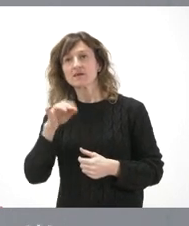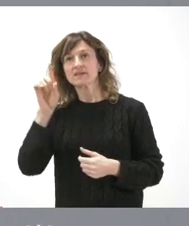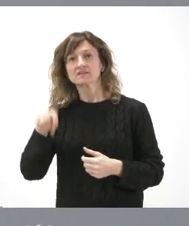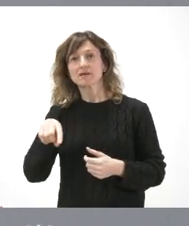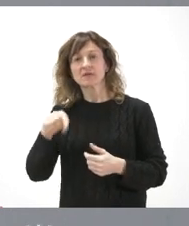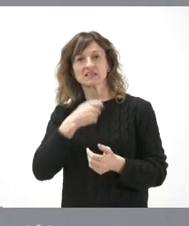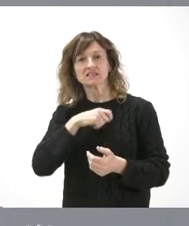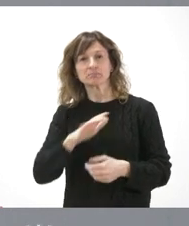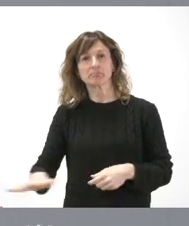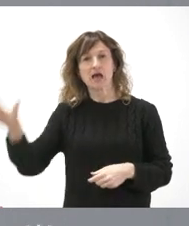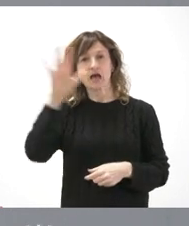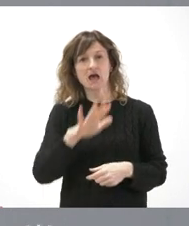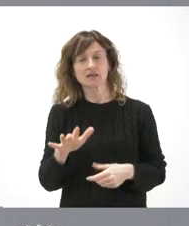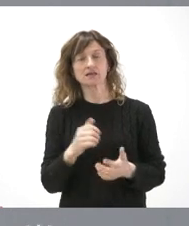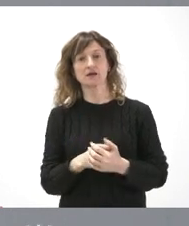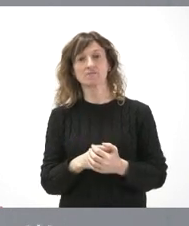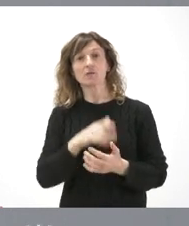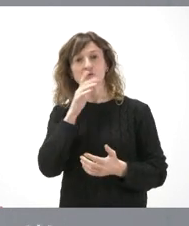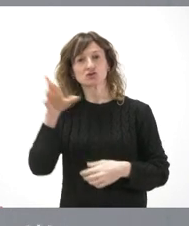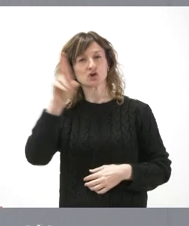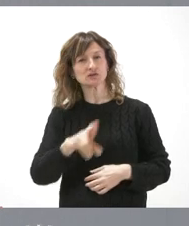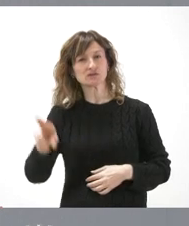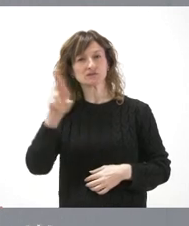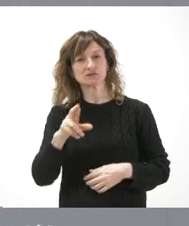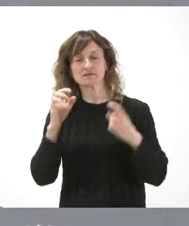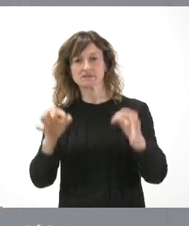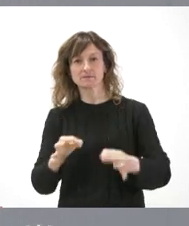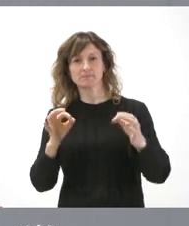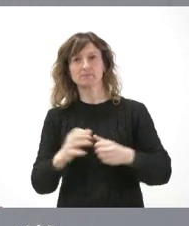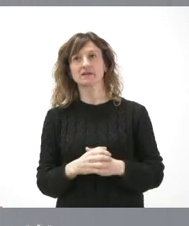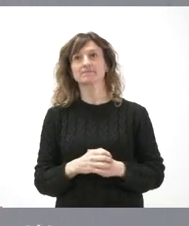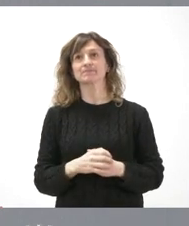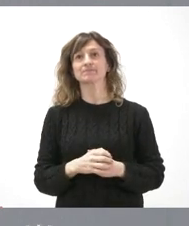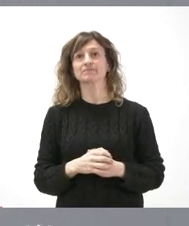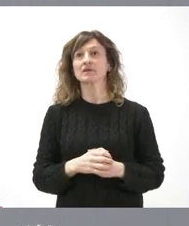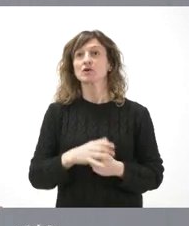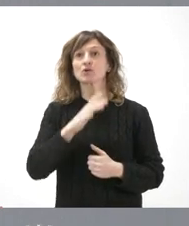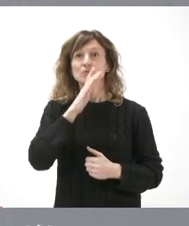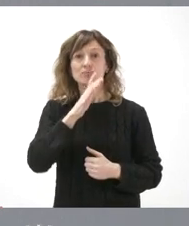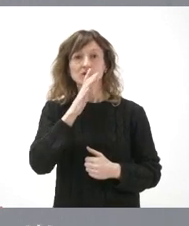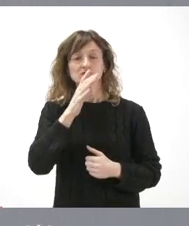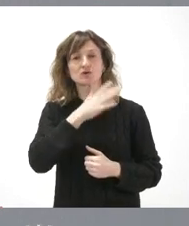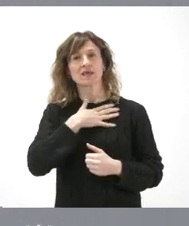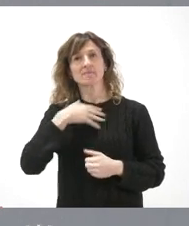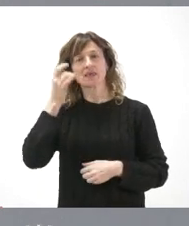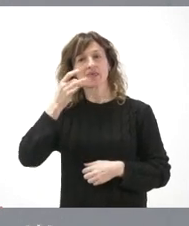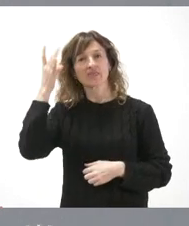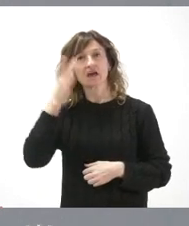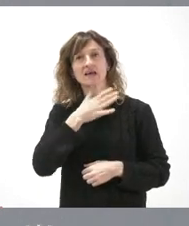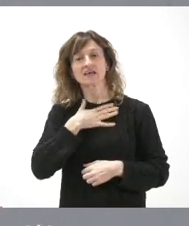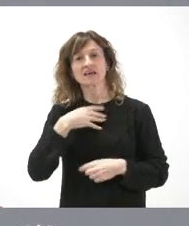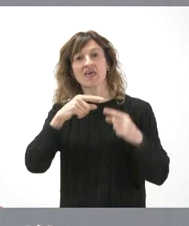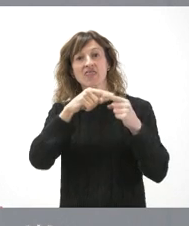del conjunto de España. En eso vamos a hacer hincapié, es lo que hemos dicho siempre y, lógicamente, vamos con la idea de que se solucione el